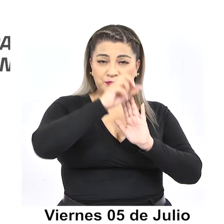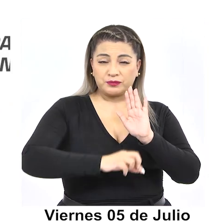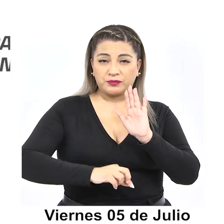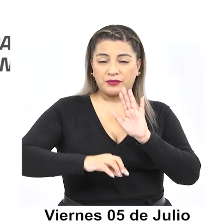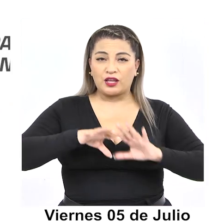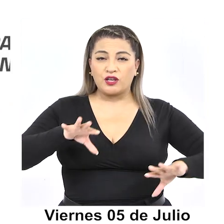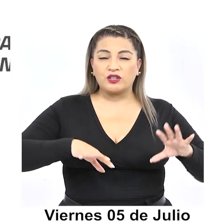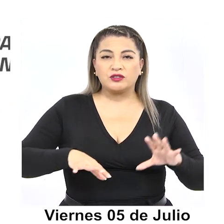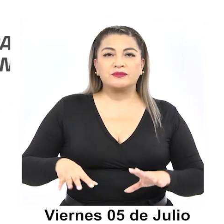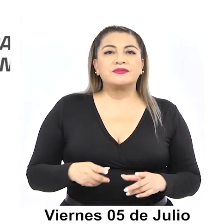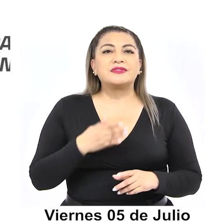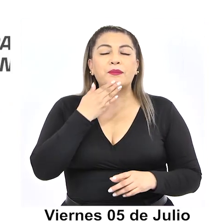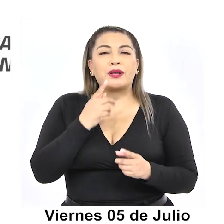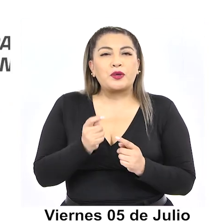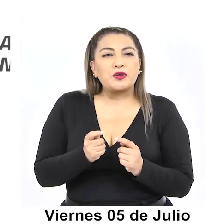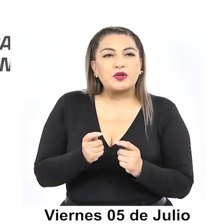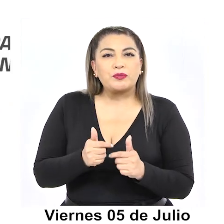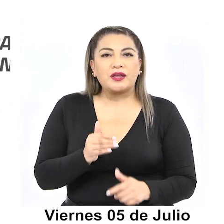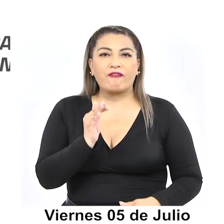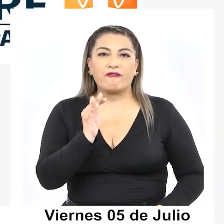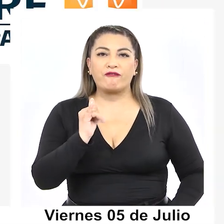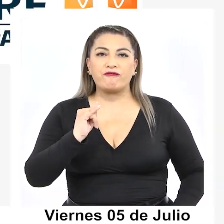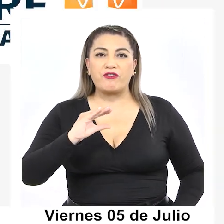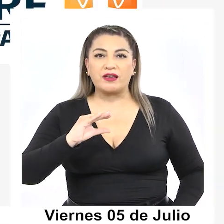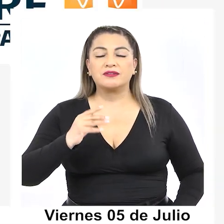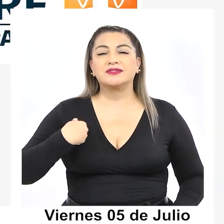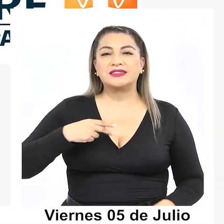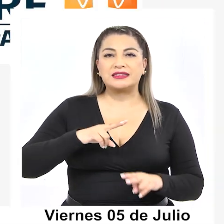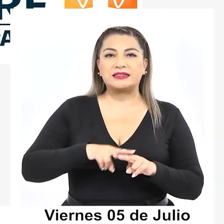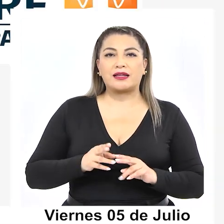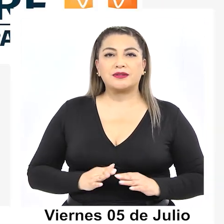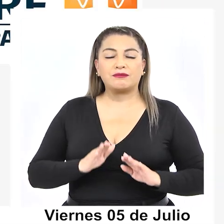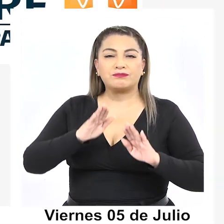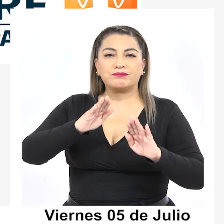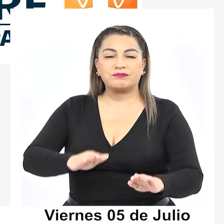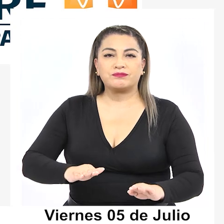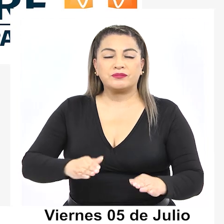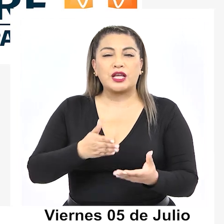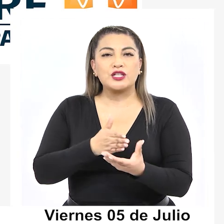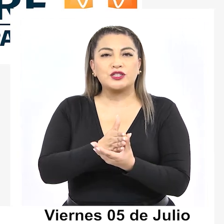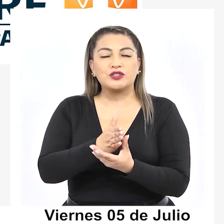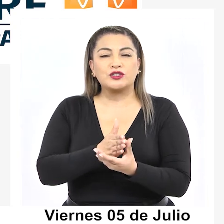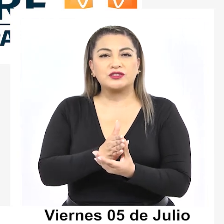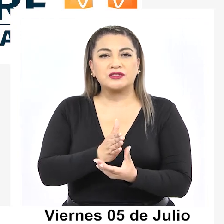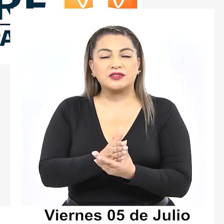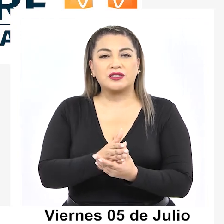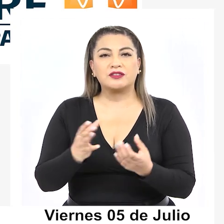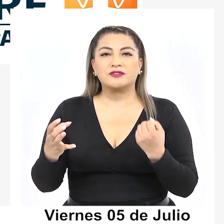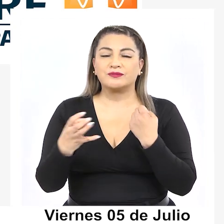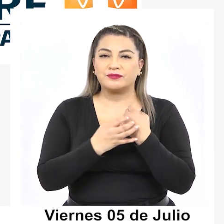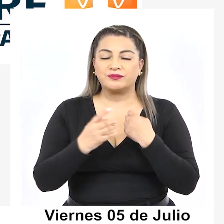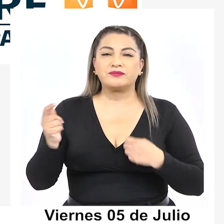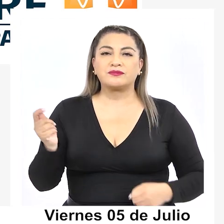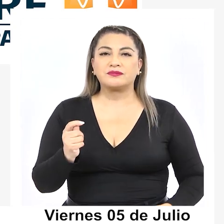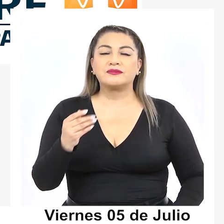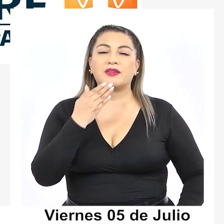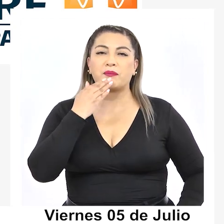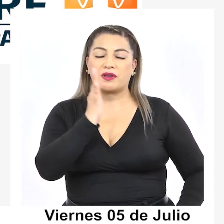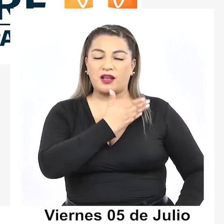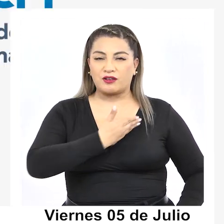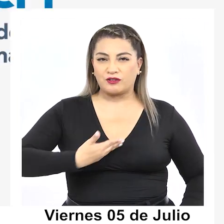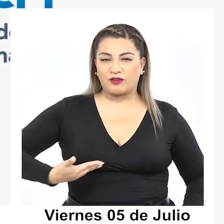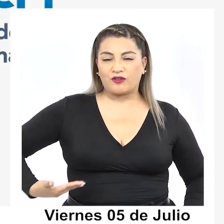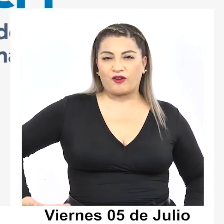innovación y competitividad FIC se realiza con el aporte del Consejo Regional y el Gobierno